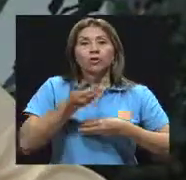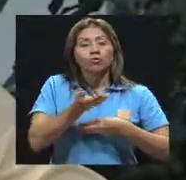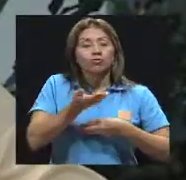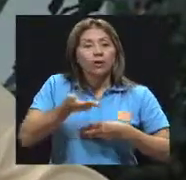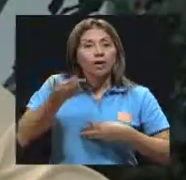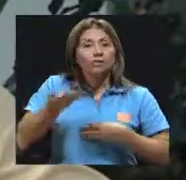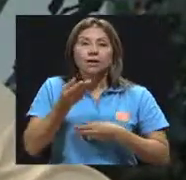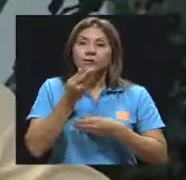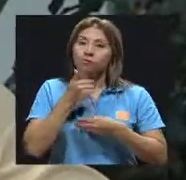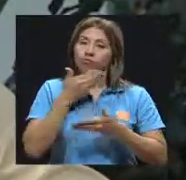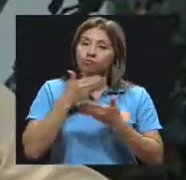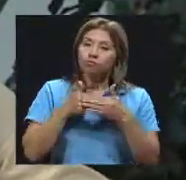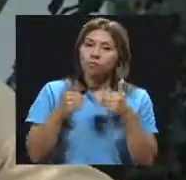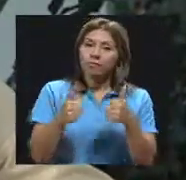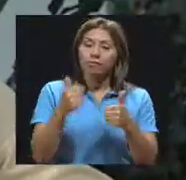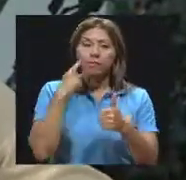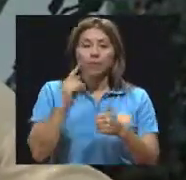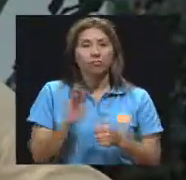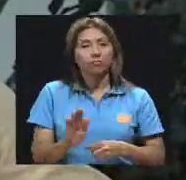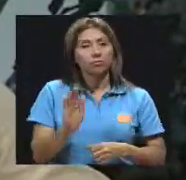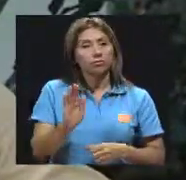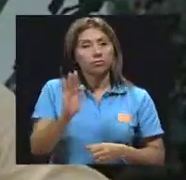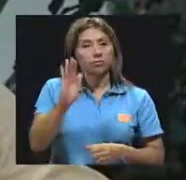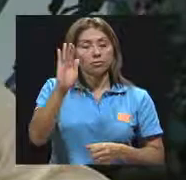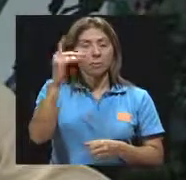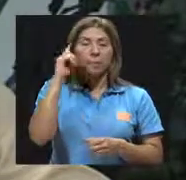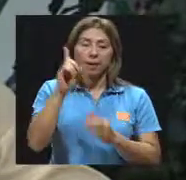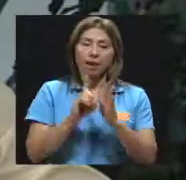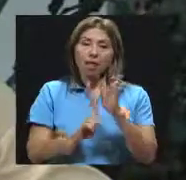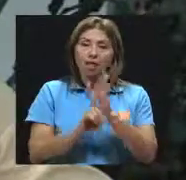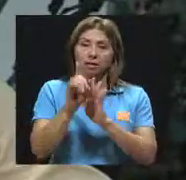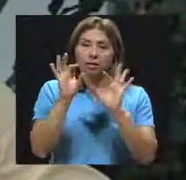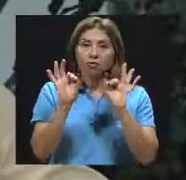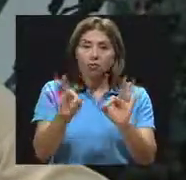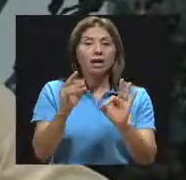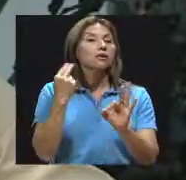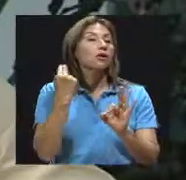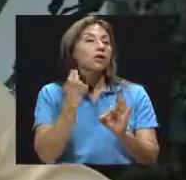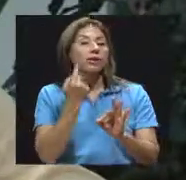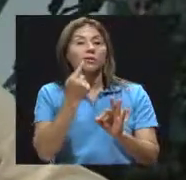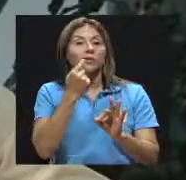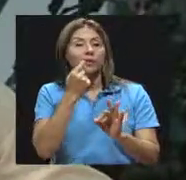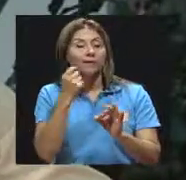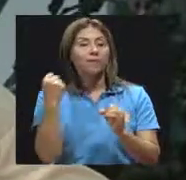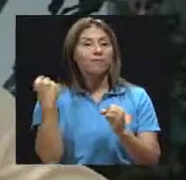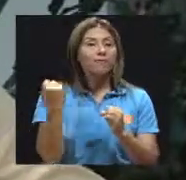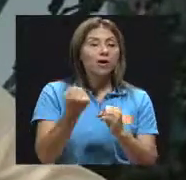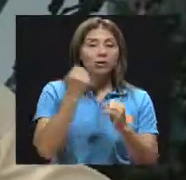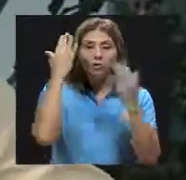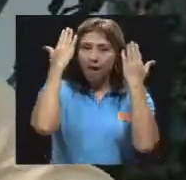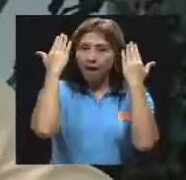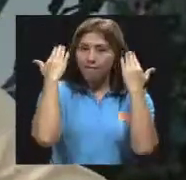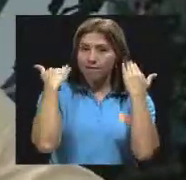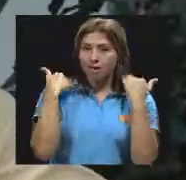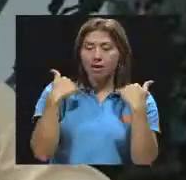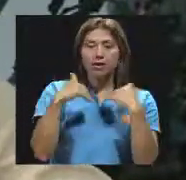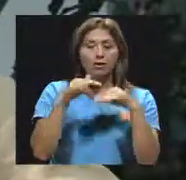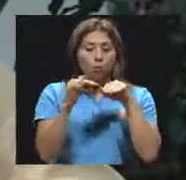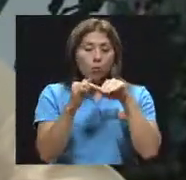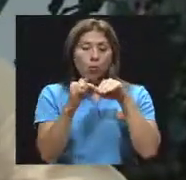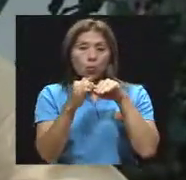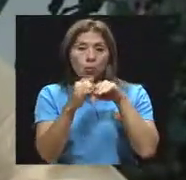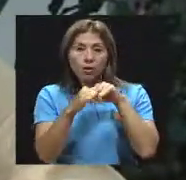crecer, para poder desarrollarse, para poder tener huesos, dientes fuertes, el cabello, las uñas, la piel,